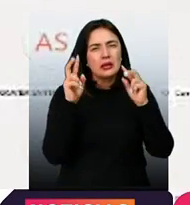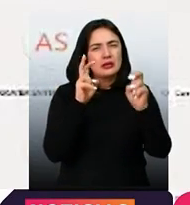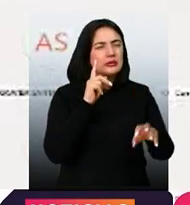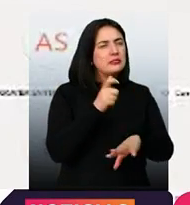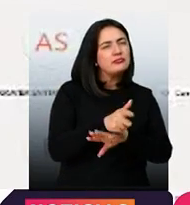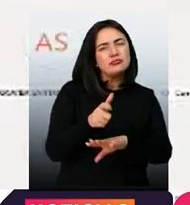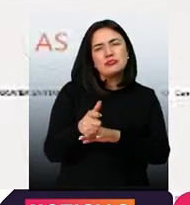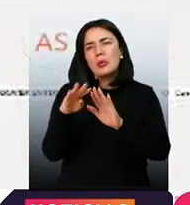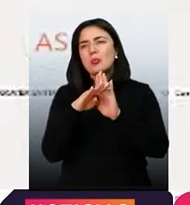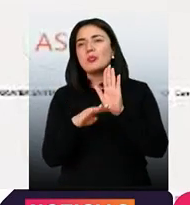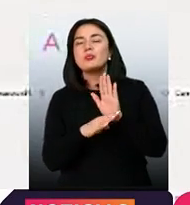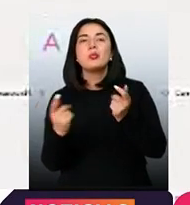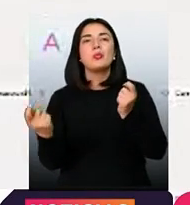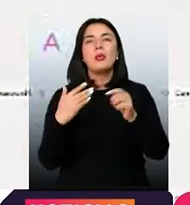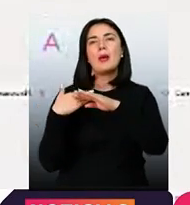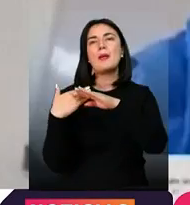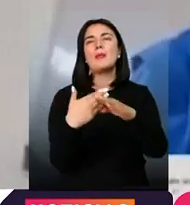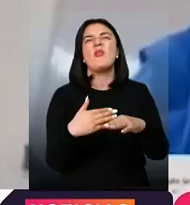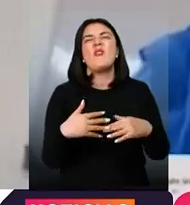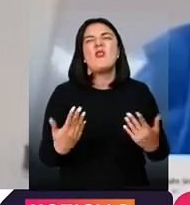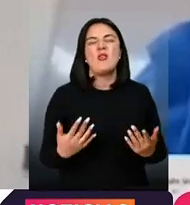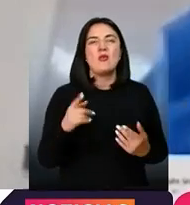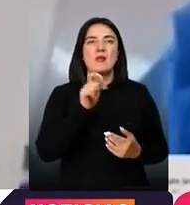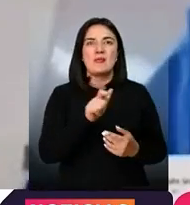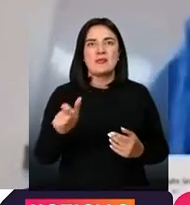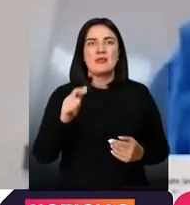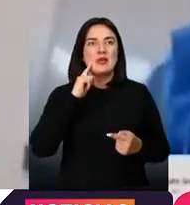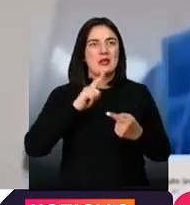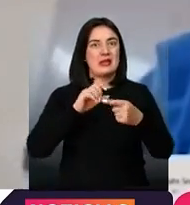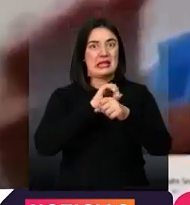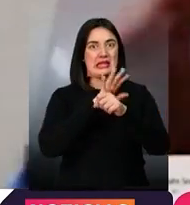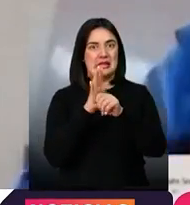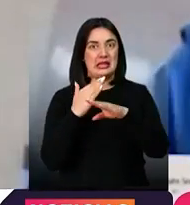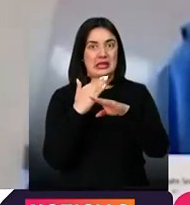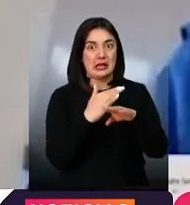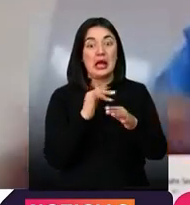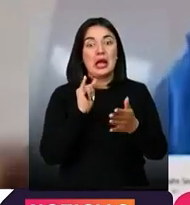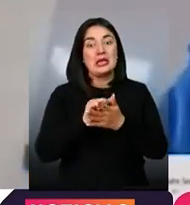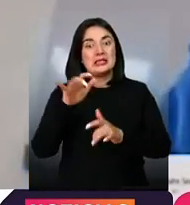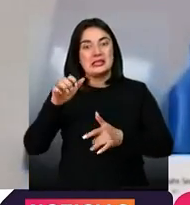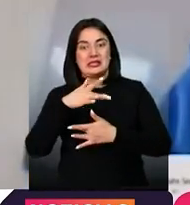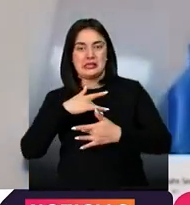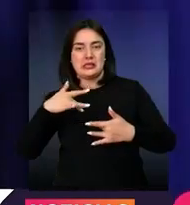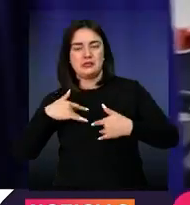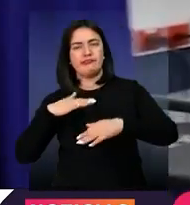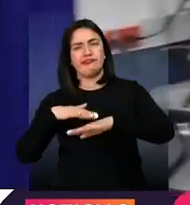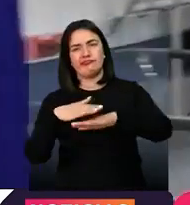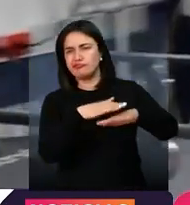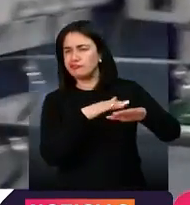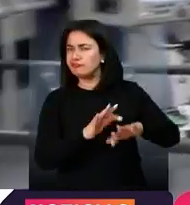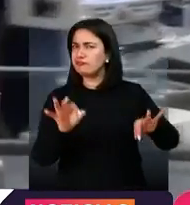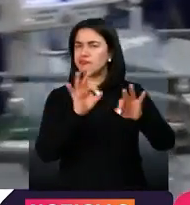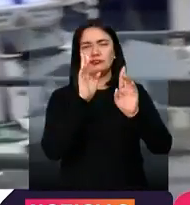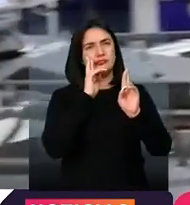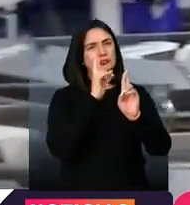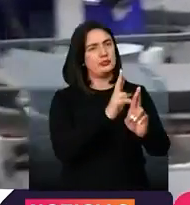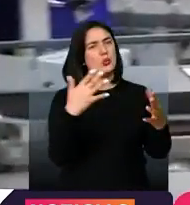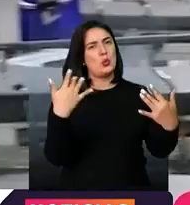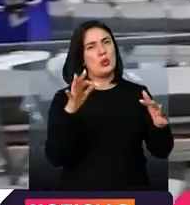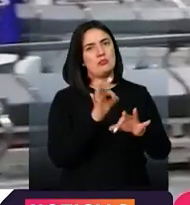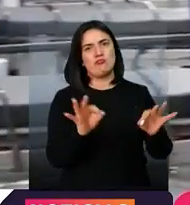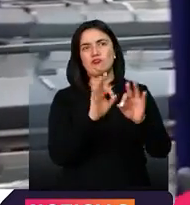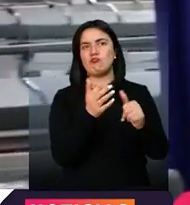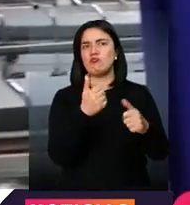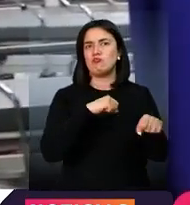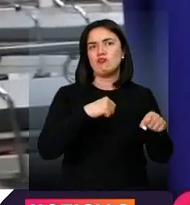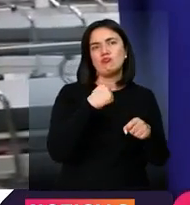sobre el manejo de la pandemia causada por el COVID-19. Allí, el secretario de Salud resaltó la gestión realizada y las ampliaciones en los